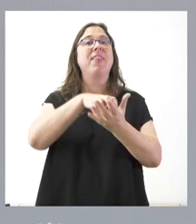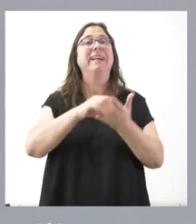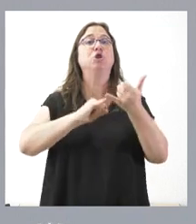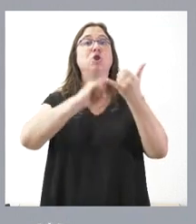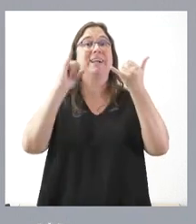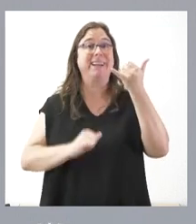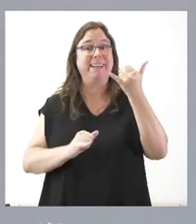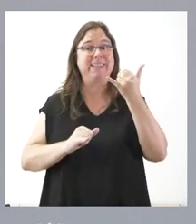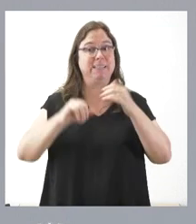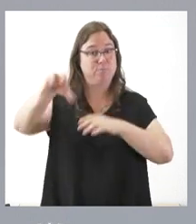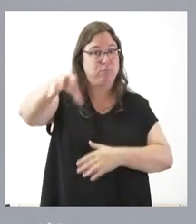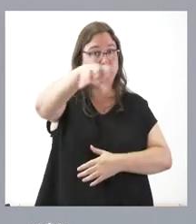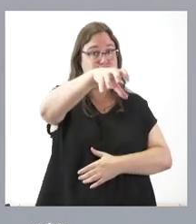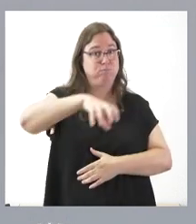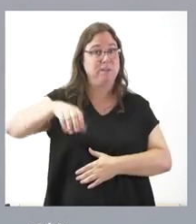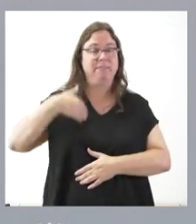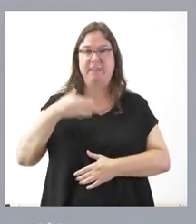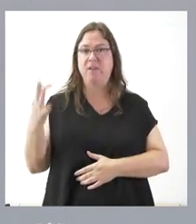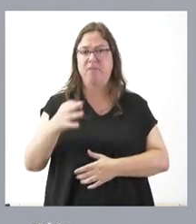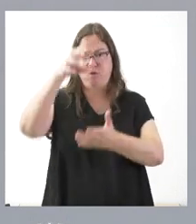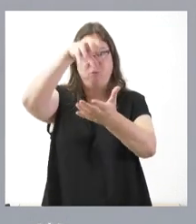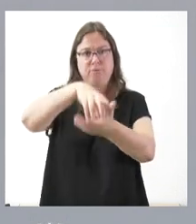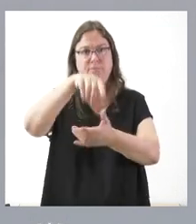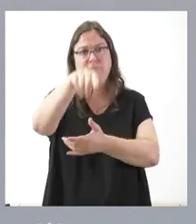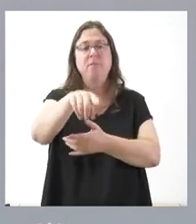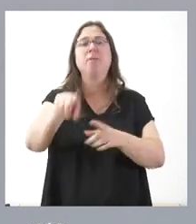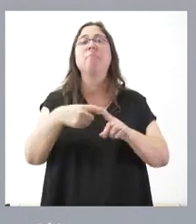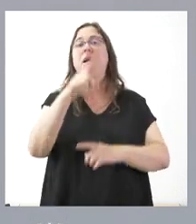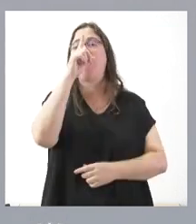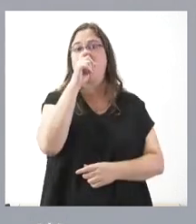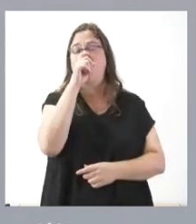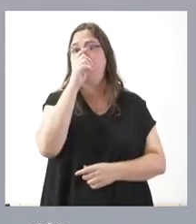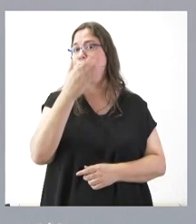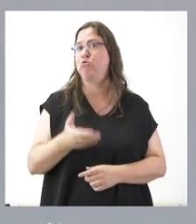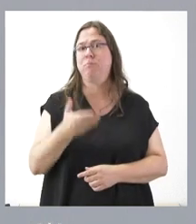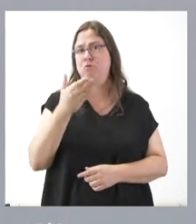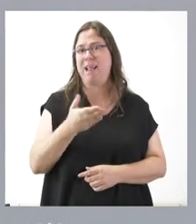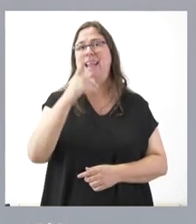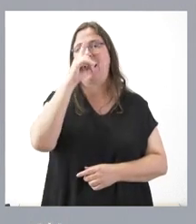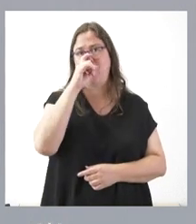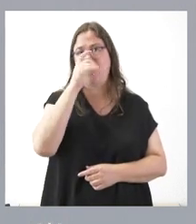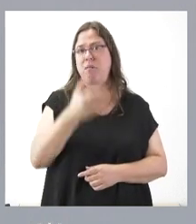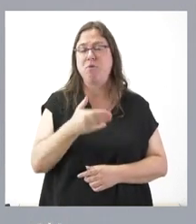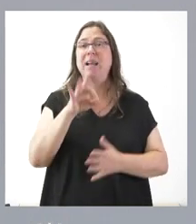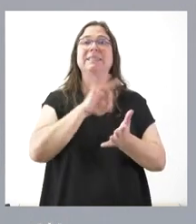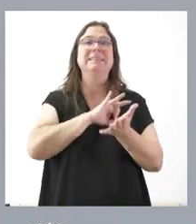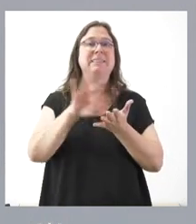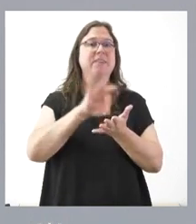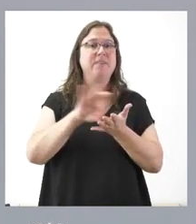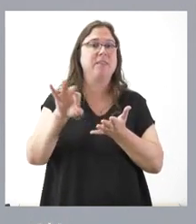en su ubicación definitiva. Recordar que es importante recordarlo, el servicio